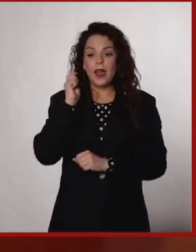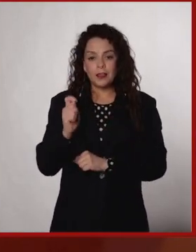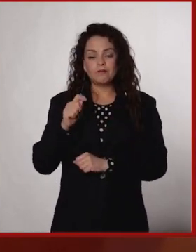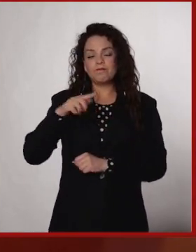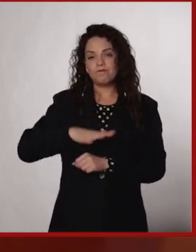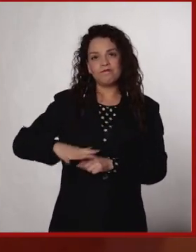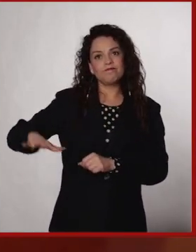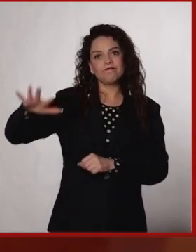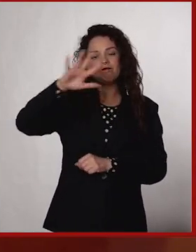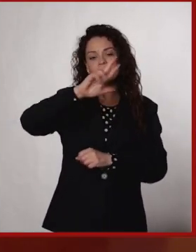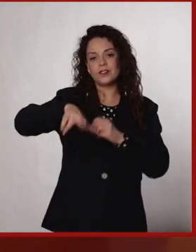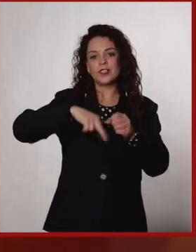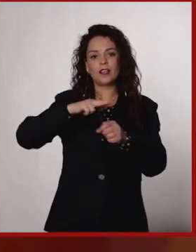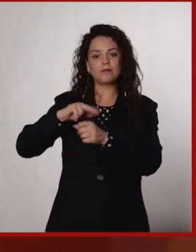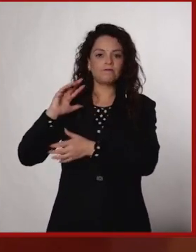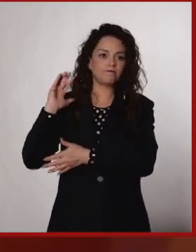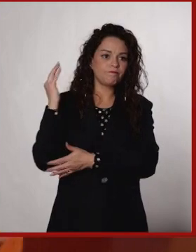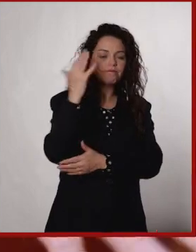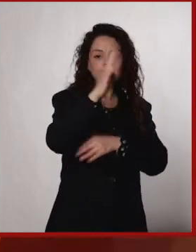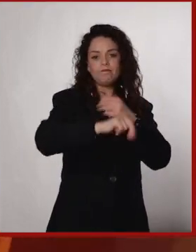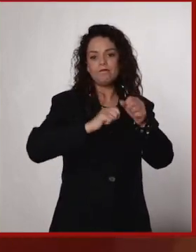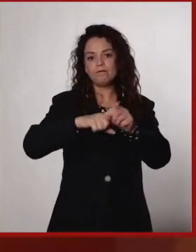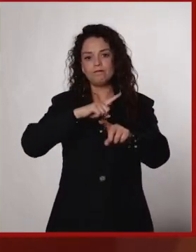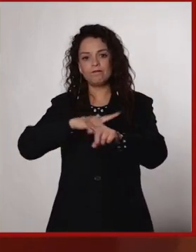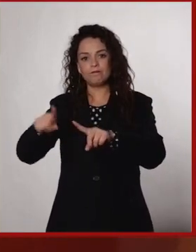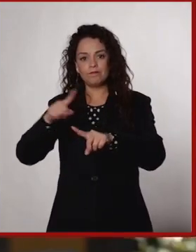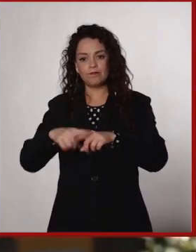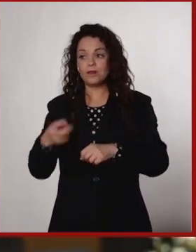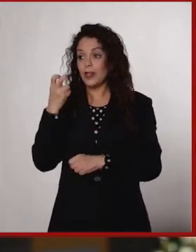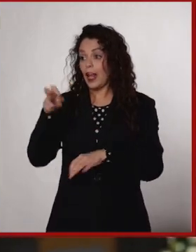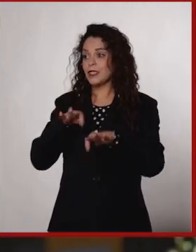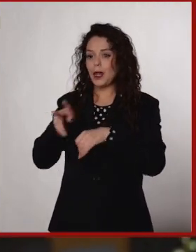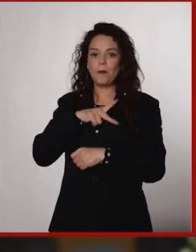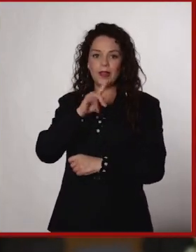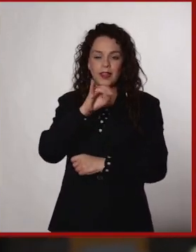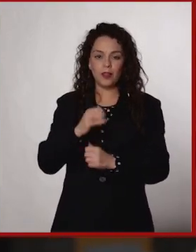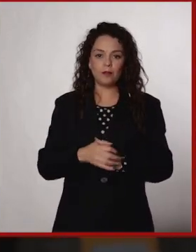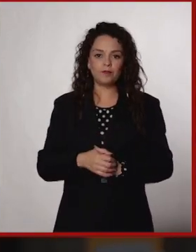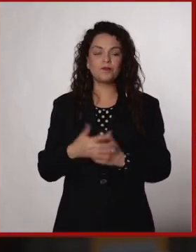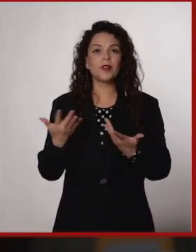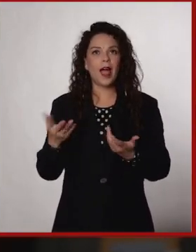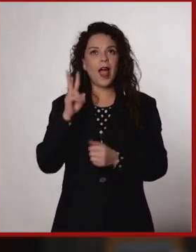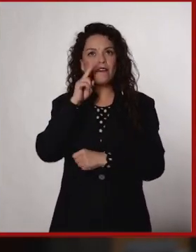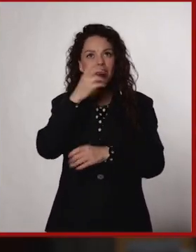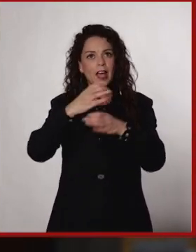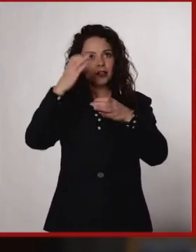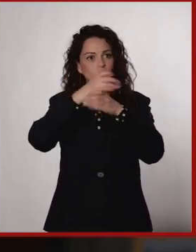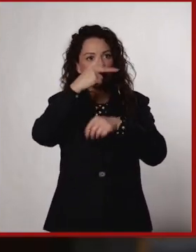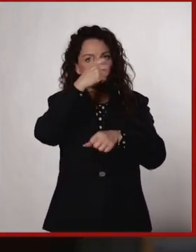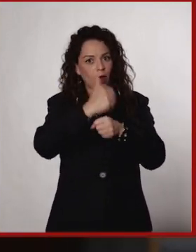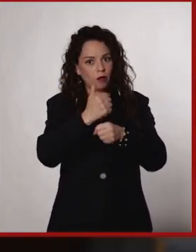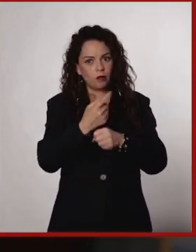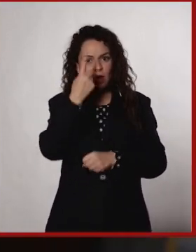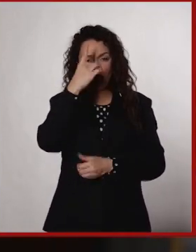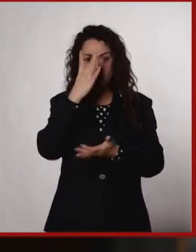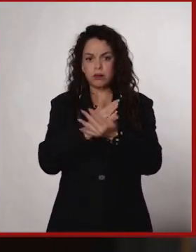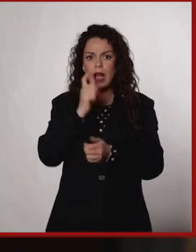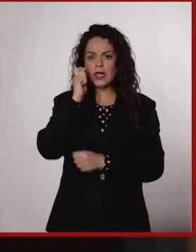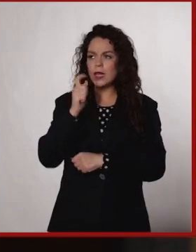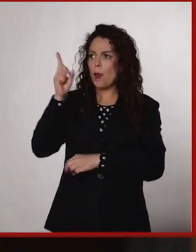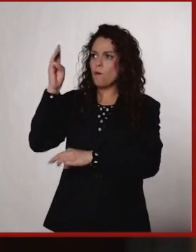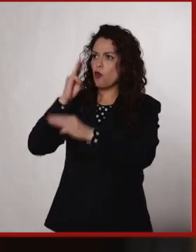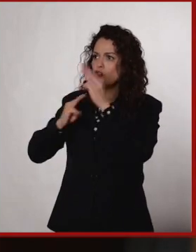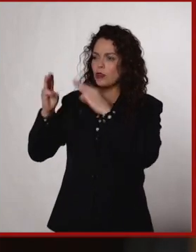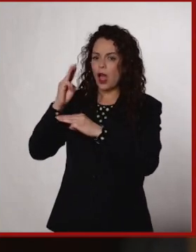de nuestros ecosistemas. Ah, pues ahí trabaja mi tío. Y como lo vimos en la azotea de tu abuelita, no solo en los manglares,